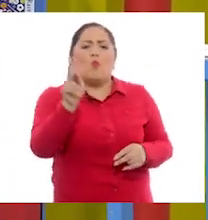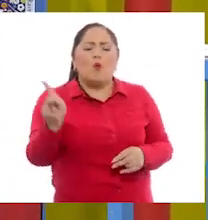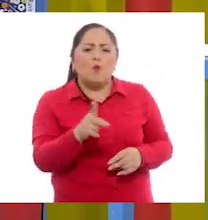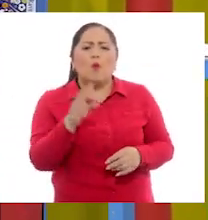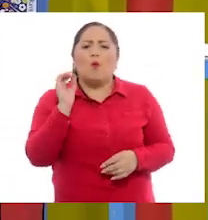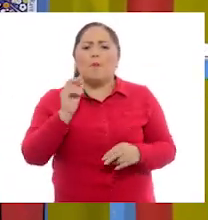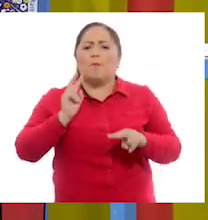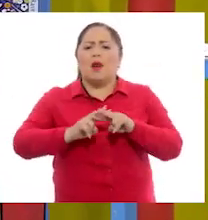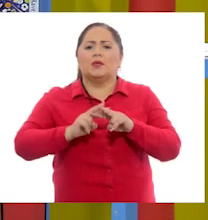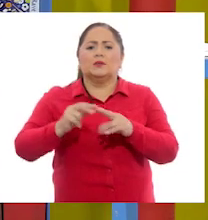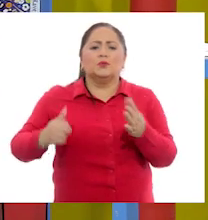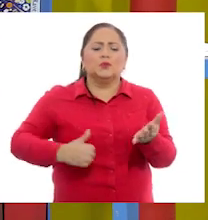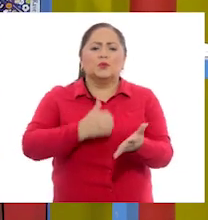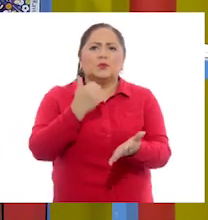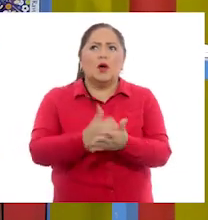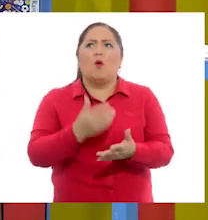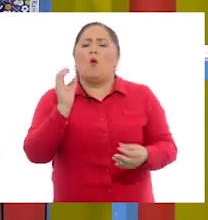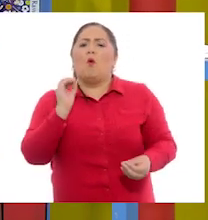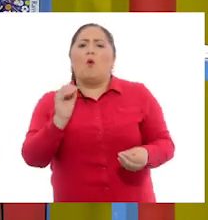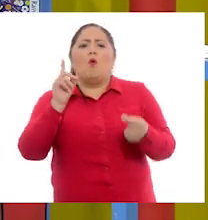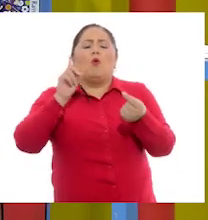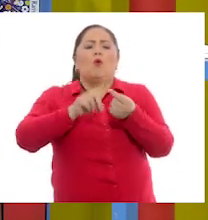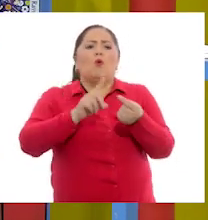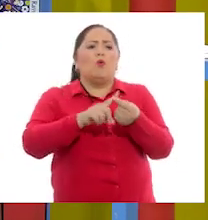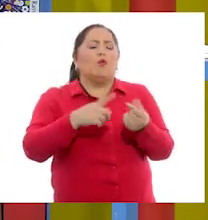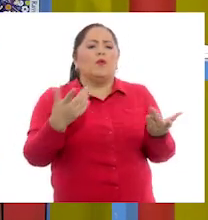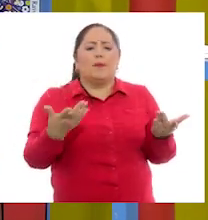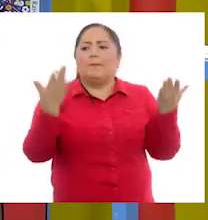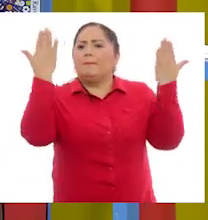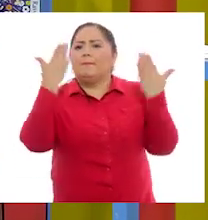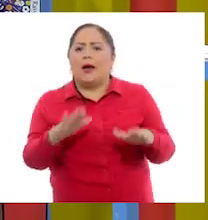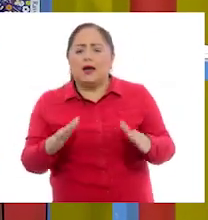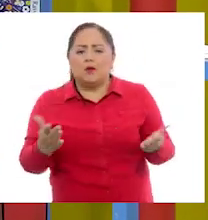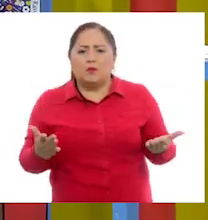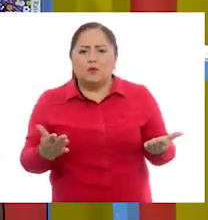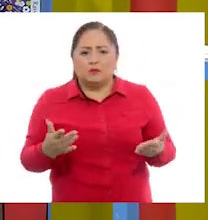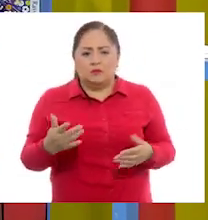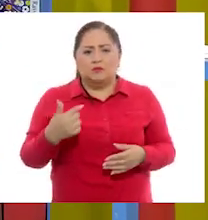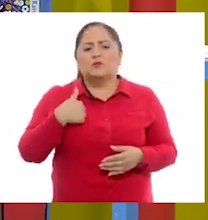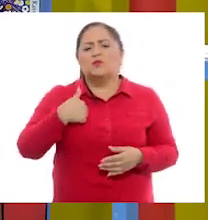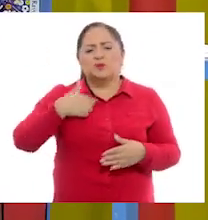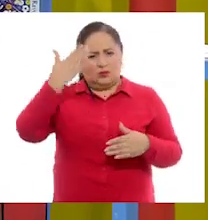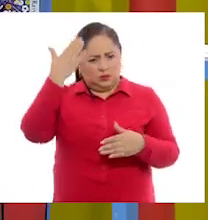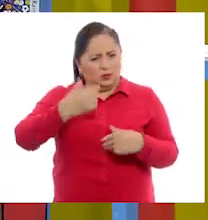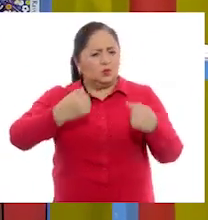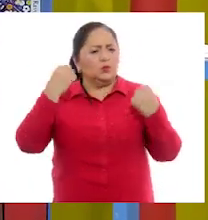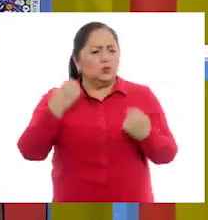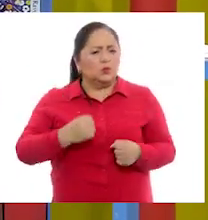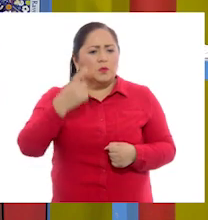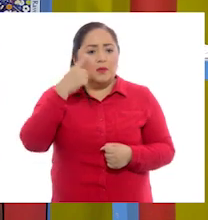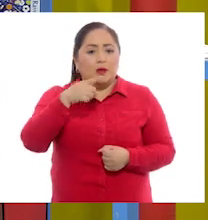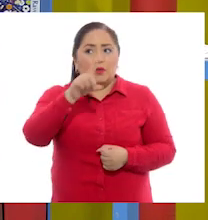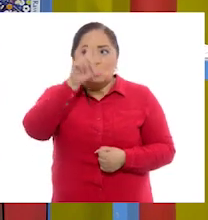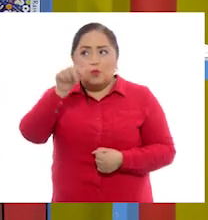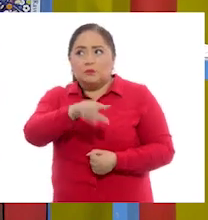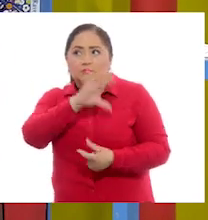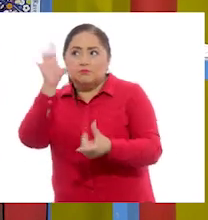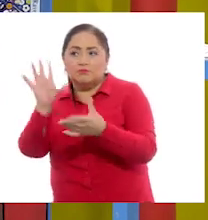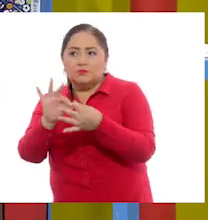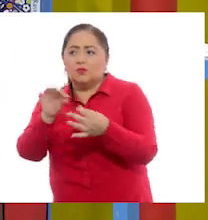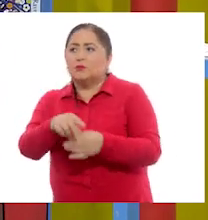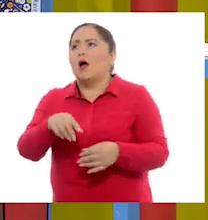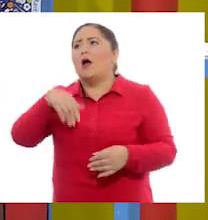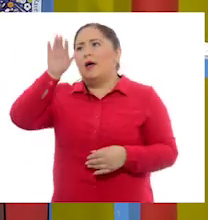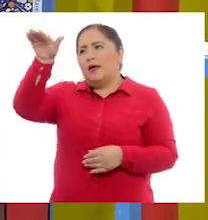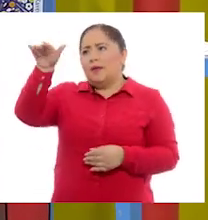la plaza de la ciudad o dónde está el banco? Yo estoy seguro que para poder indicarle a la persona le